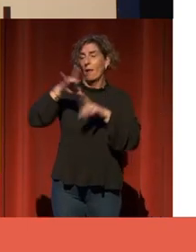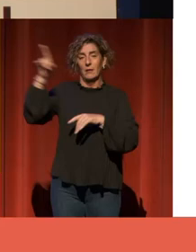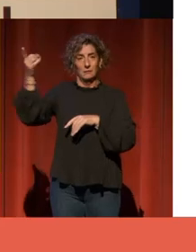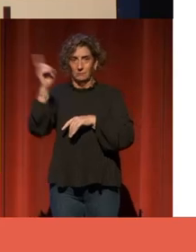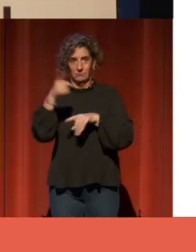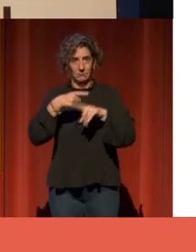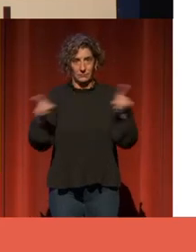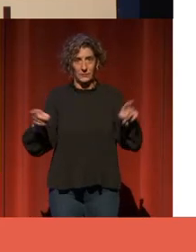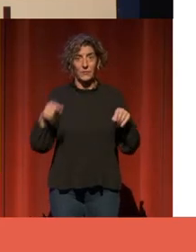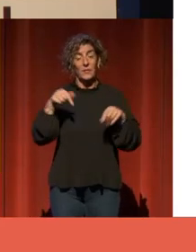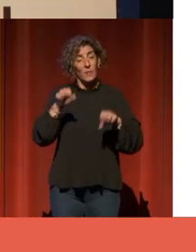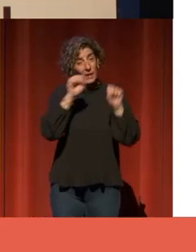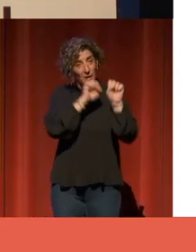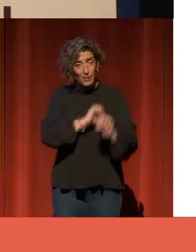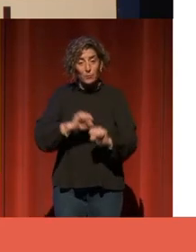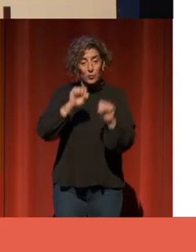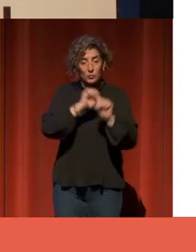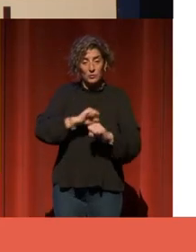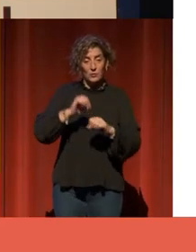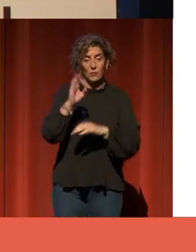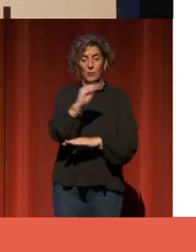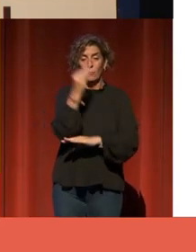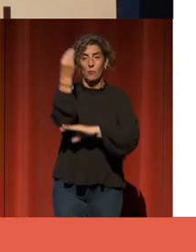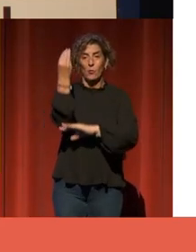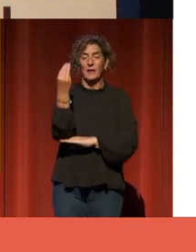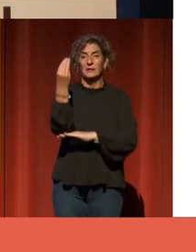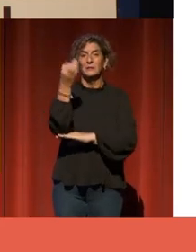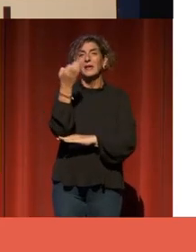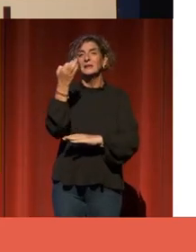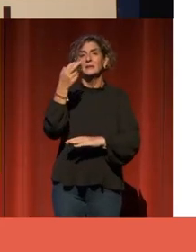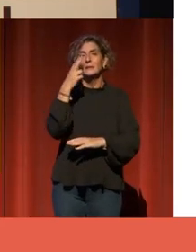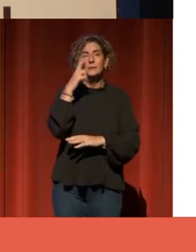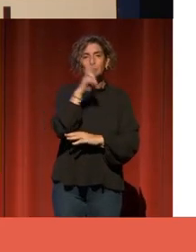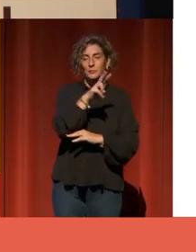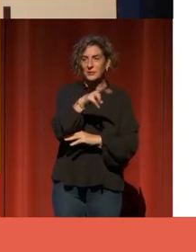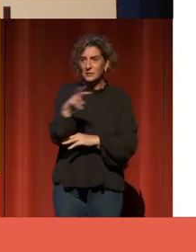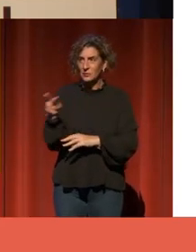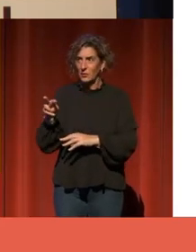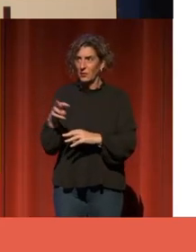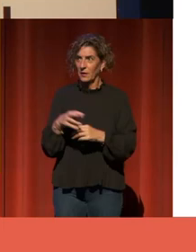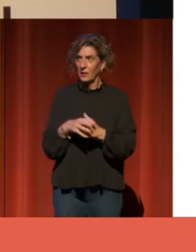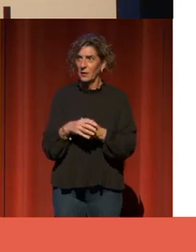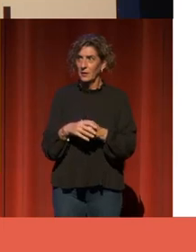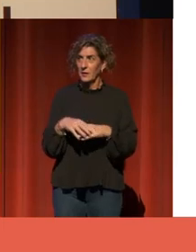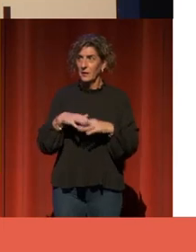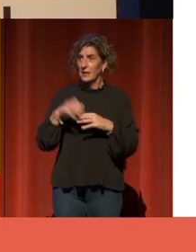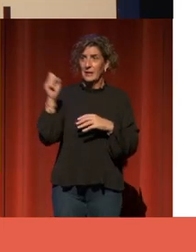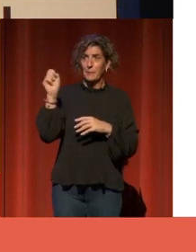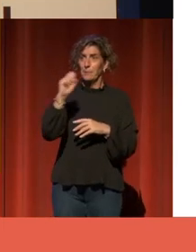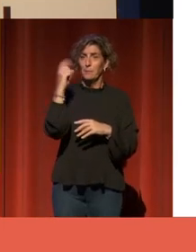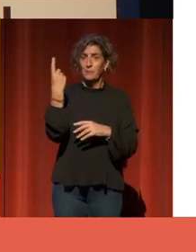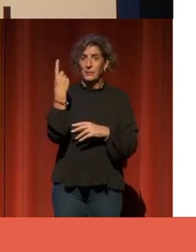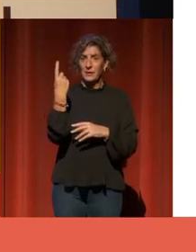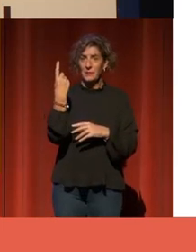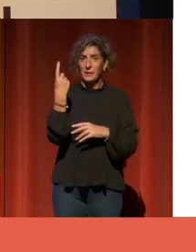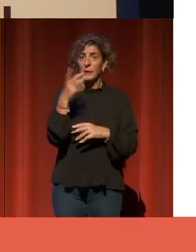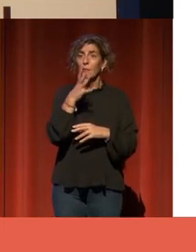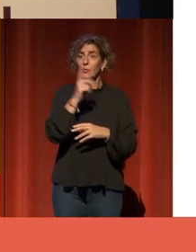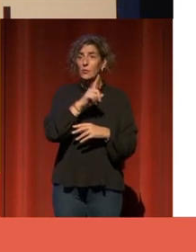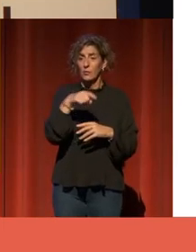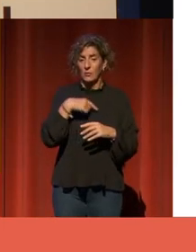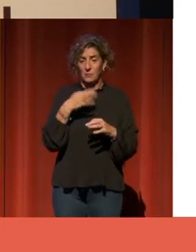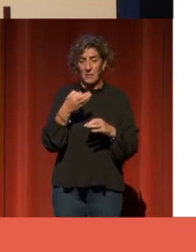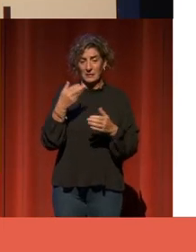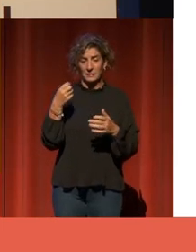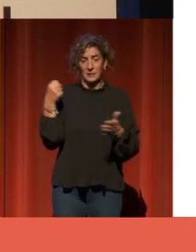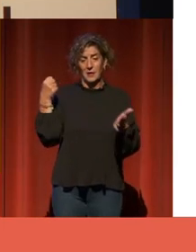proteger los monumentos más visitados por una triple razón. La primera era porque son los que más impacto